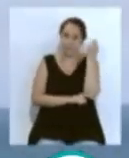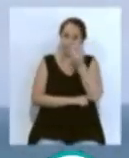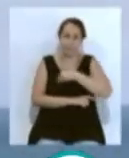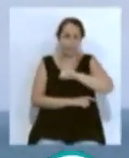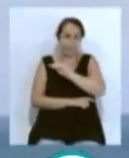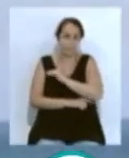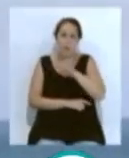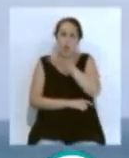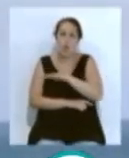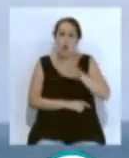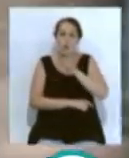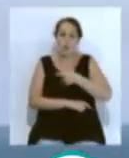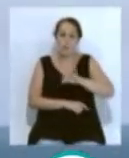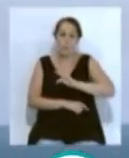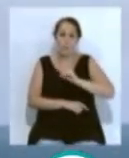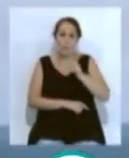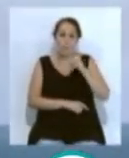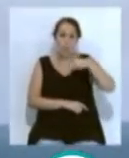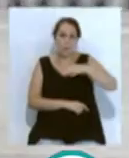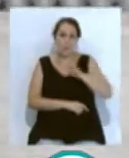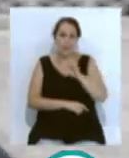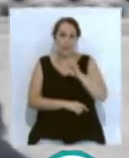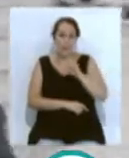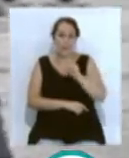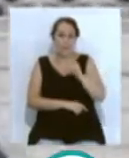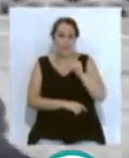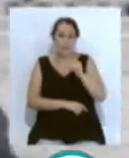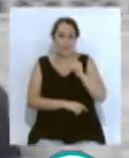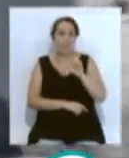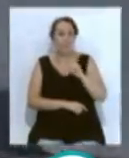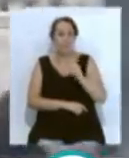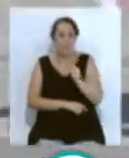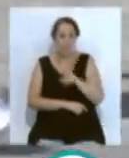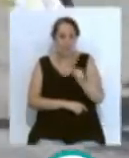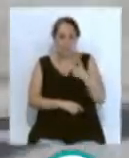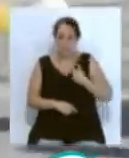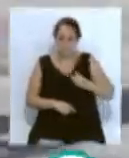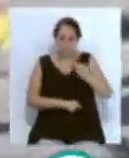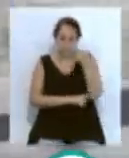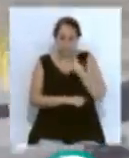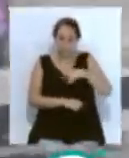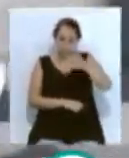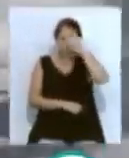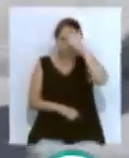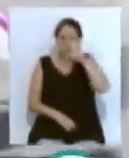en Pontevedra. La nadadora del club Natación Bahía de Cádiz reconocía que su victoria fue inesperada.